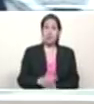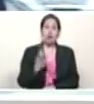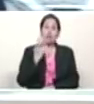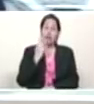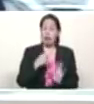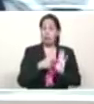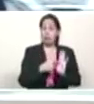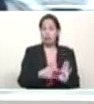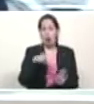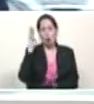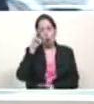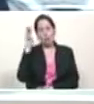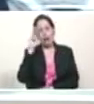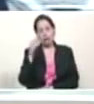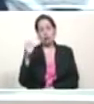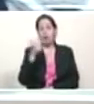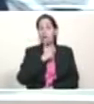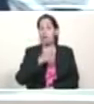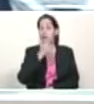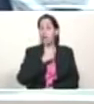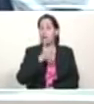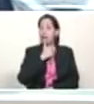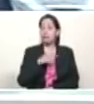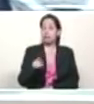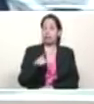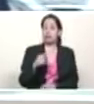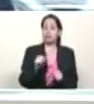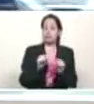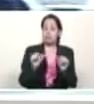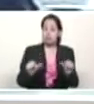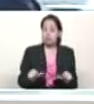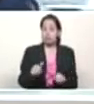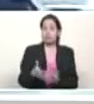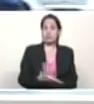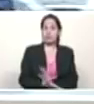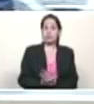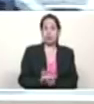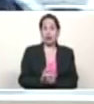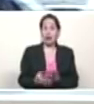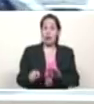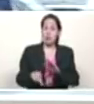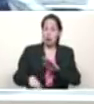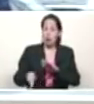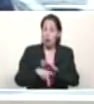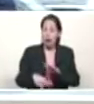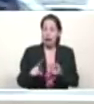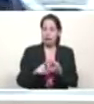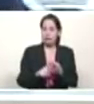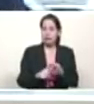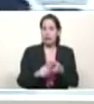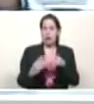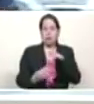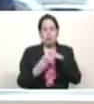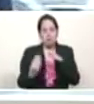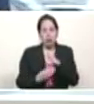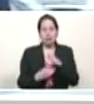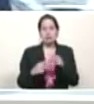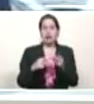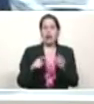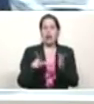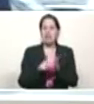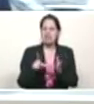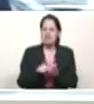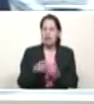maestros, las maestras del país, el gremio educativo, de la educación inicial, de la educación primaria, de la educación secundaria,